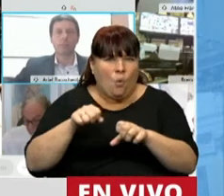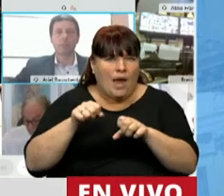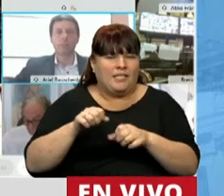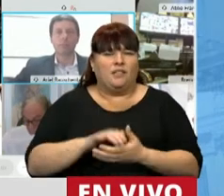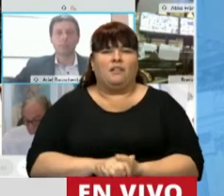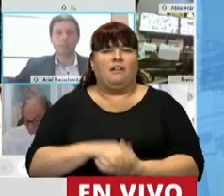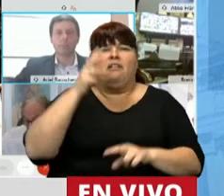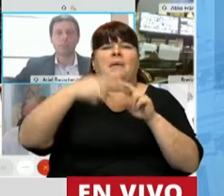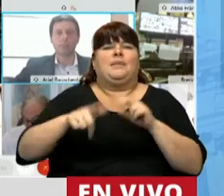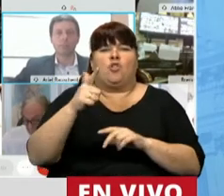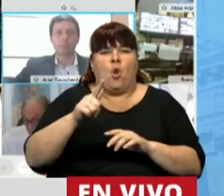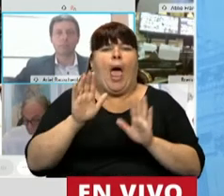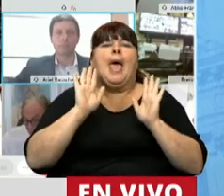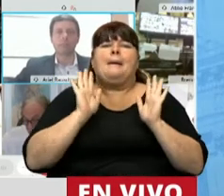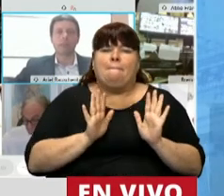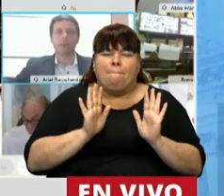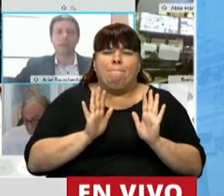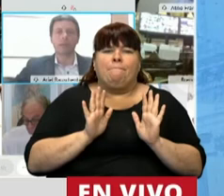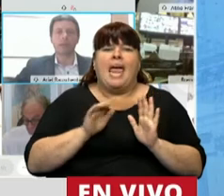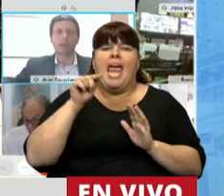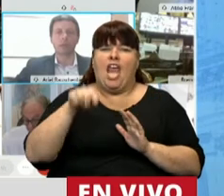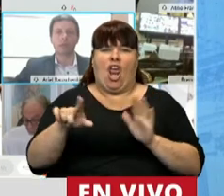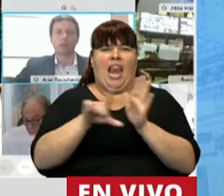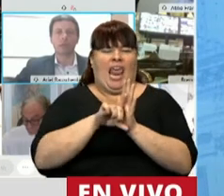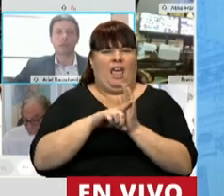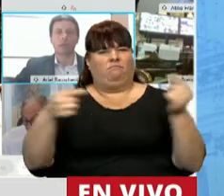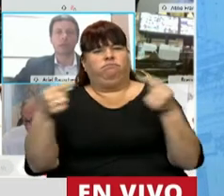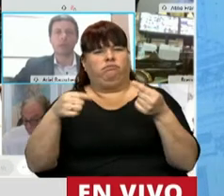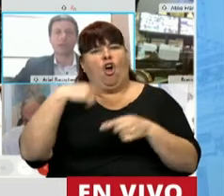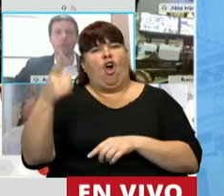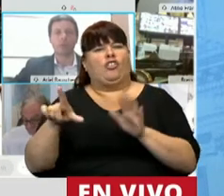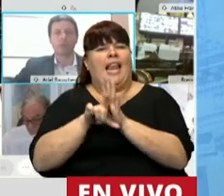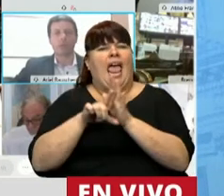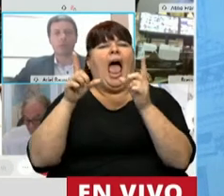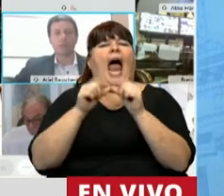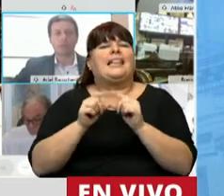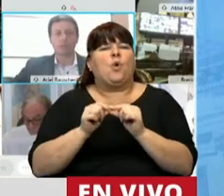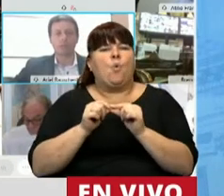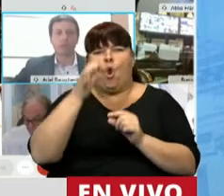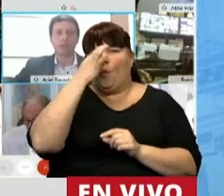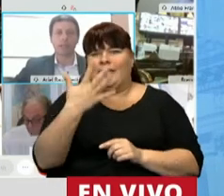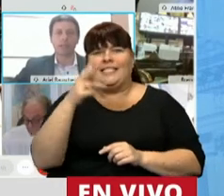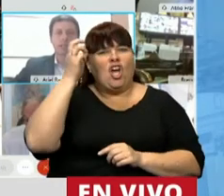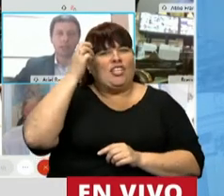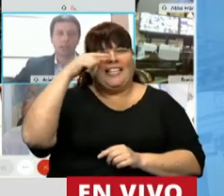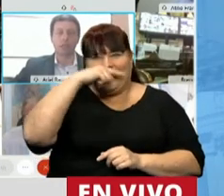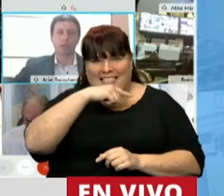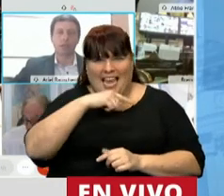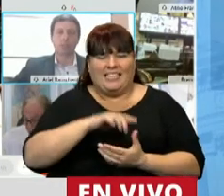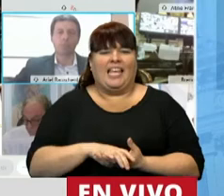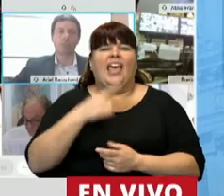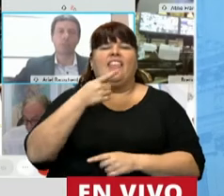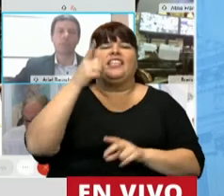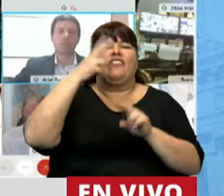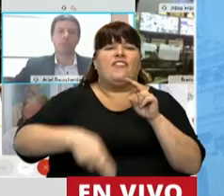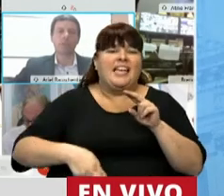imprescindibles. Pero sin embargo, esta norma se contrapuso con un normado en el artículo 2537 que dispone que los